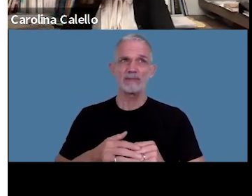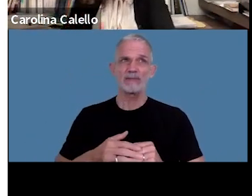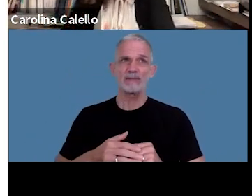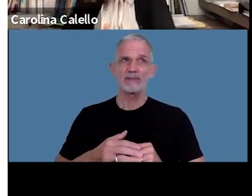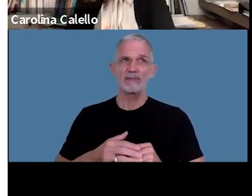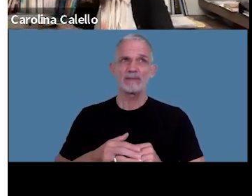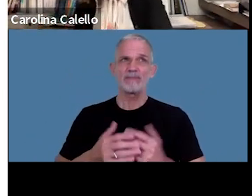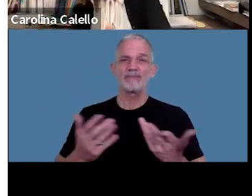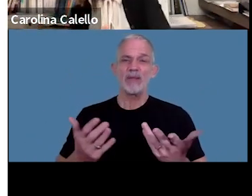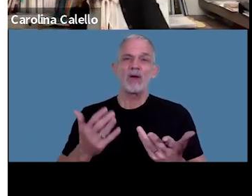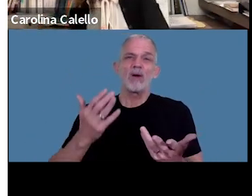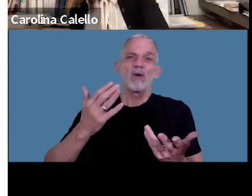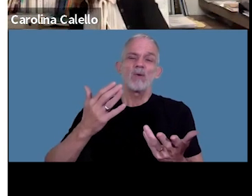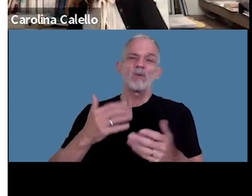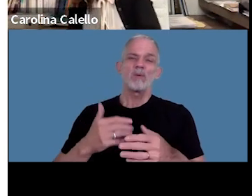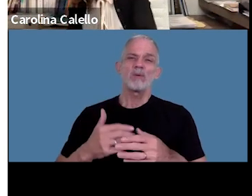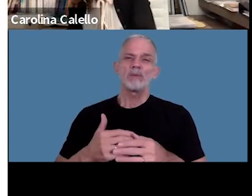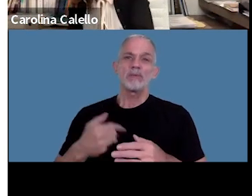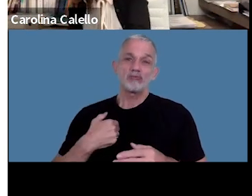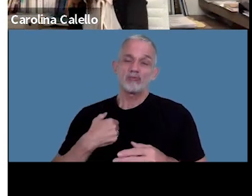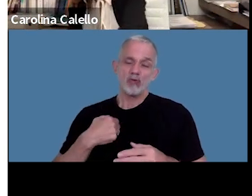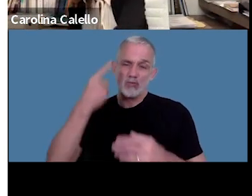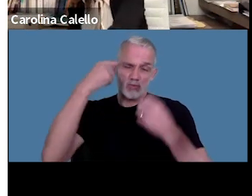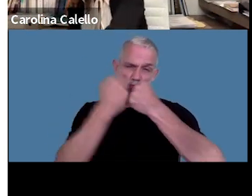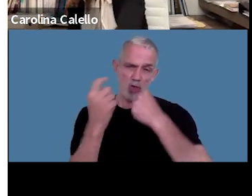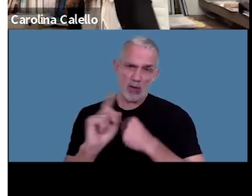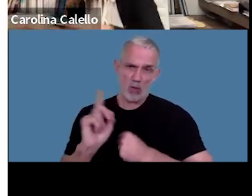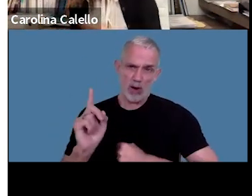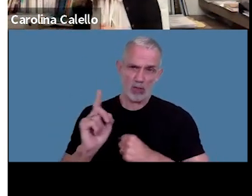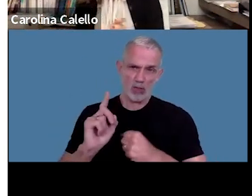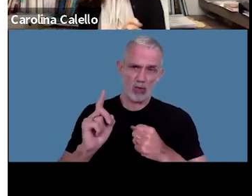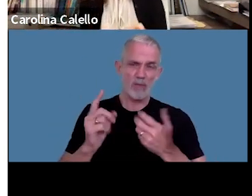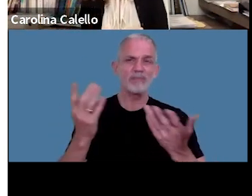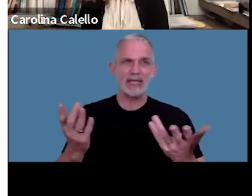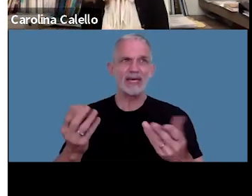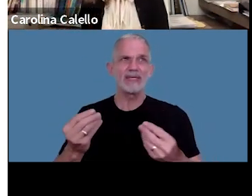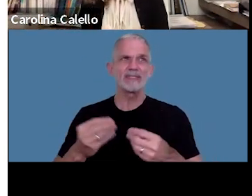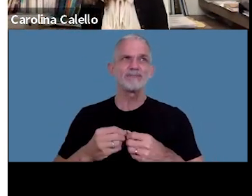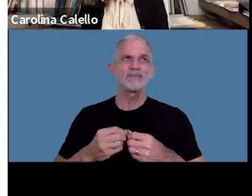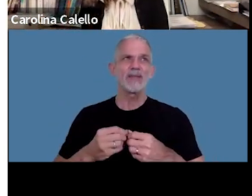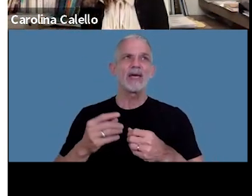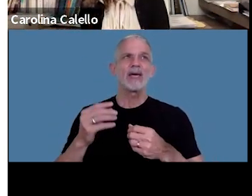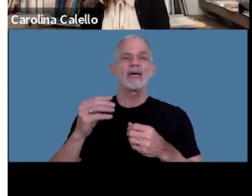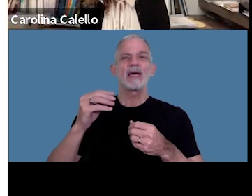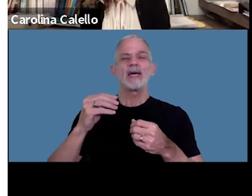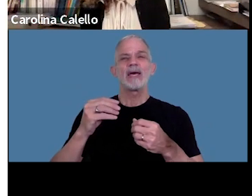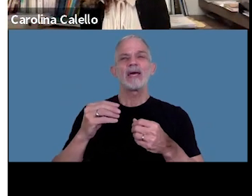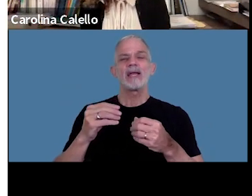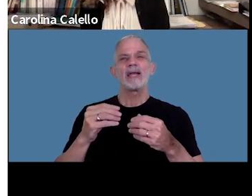una práctica que yo tampoco comparto es que la ampliación